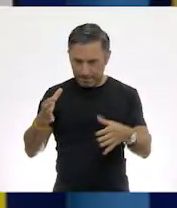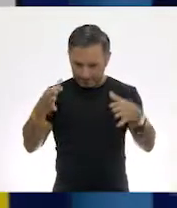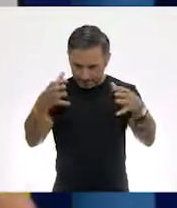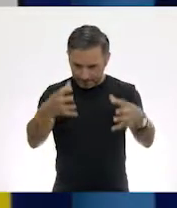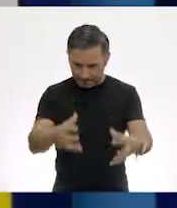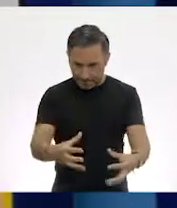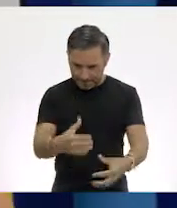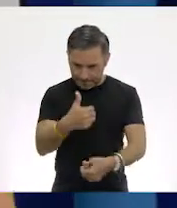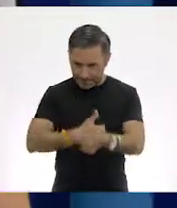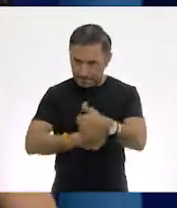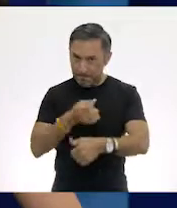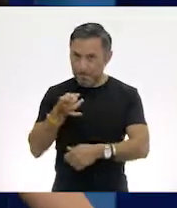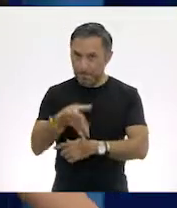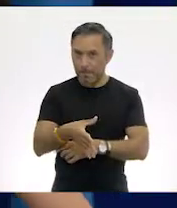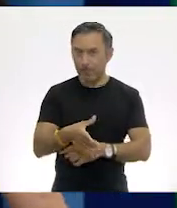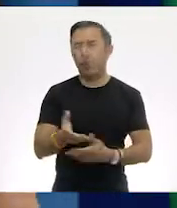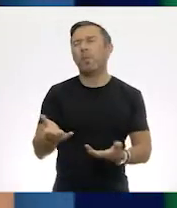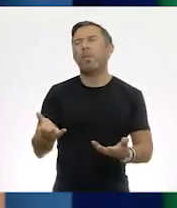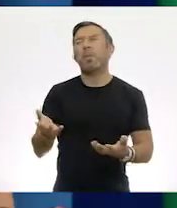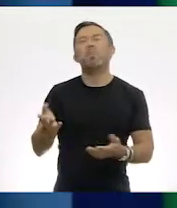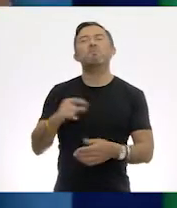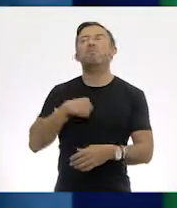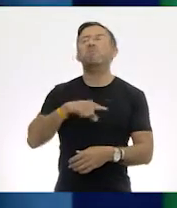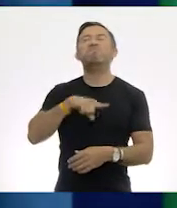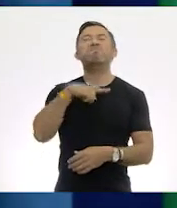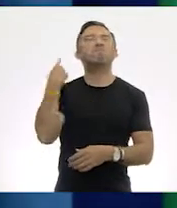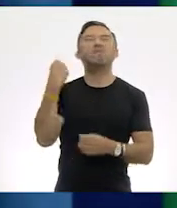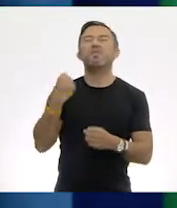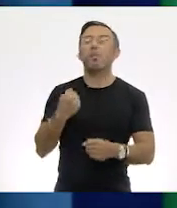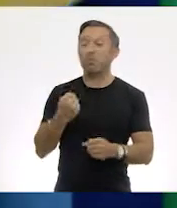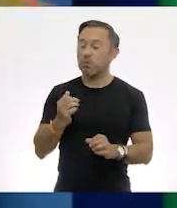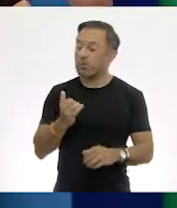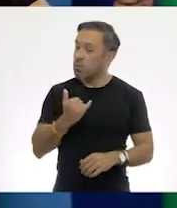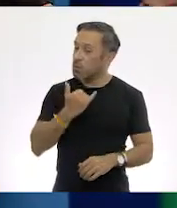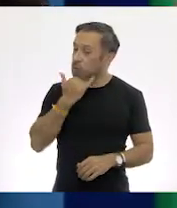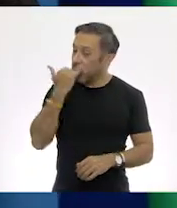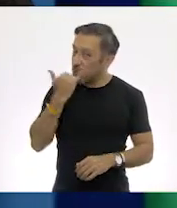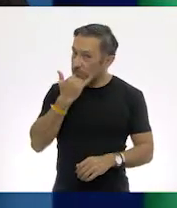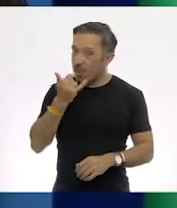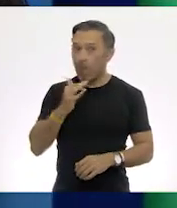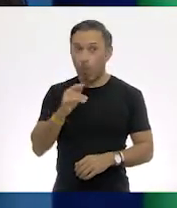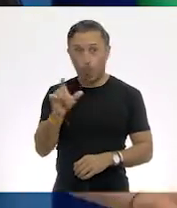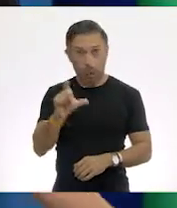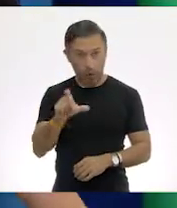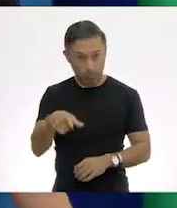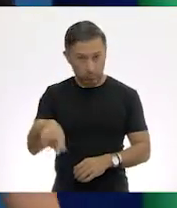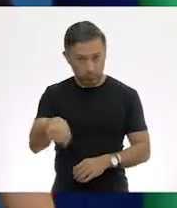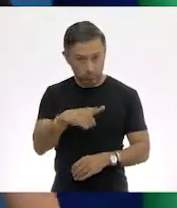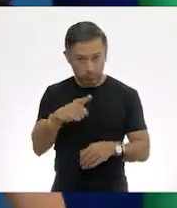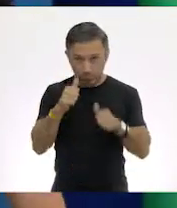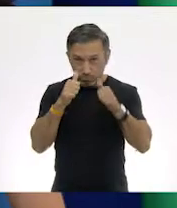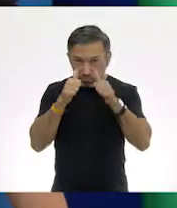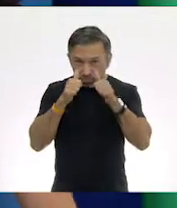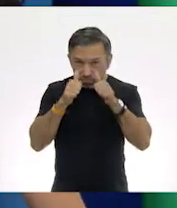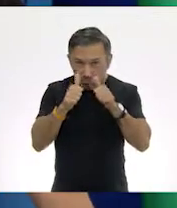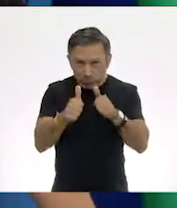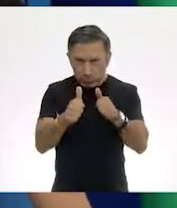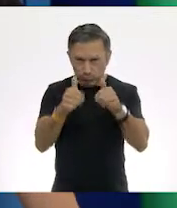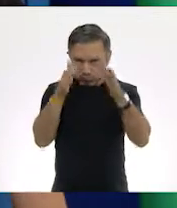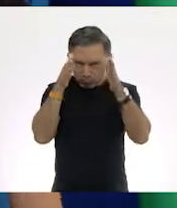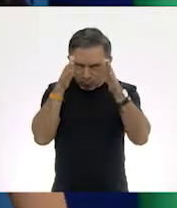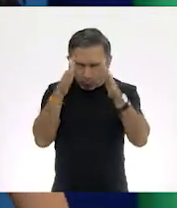¿Quién sabe? Recordemos que cuando uno está enfocado, tranquilo y con mentalidad